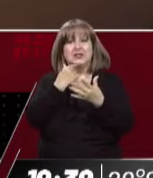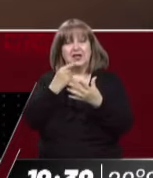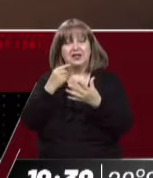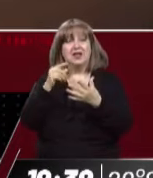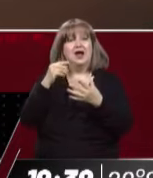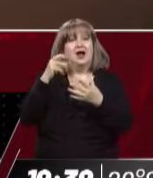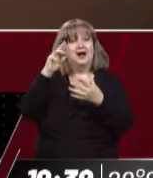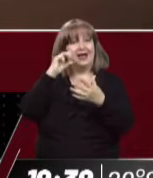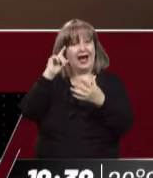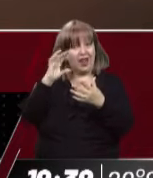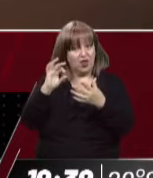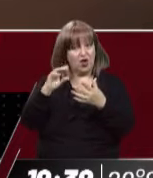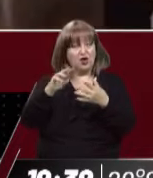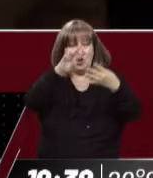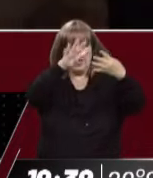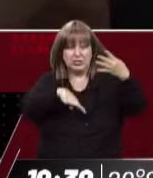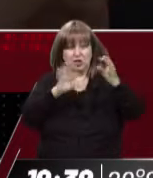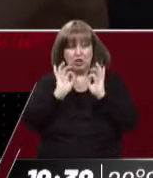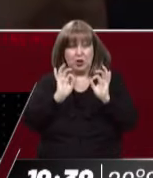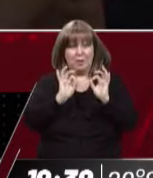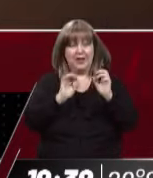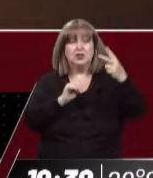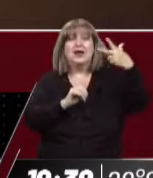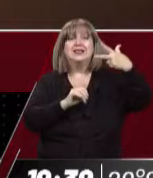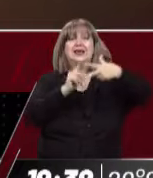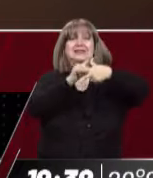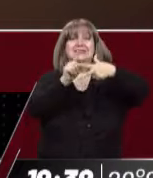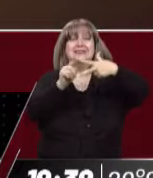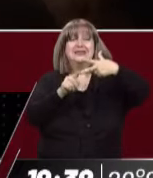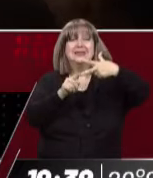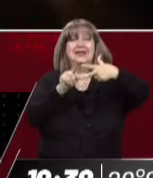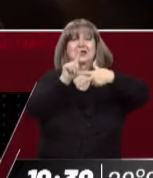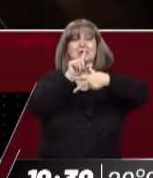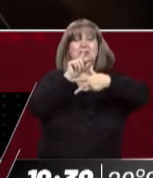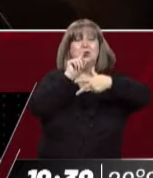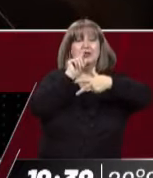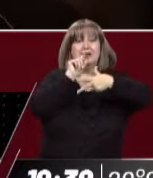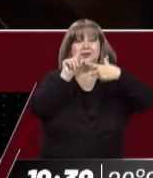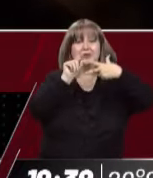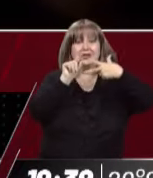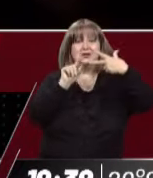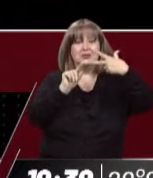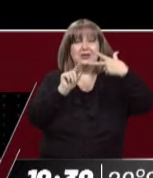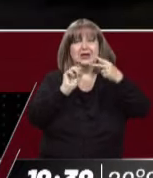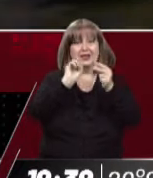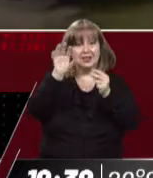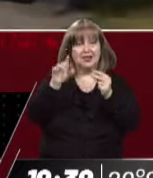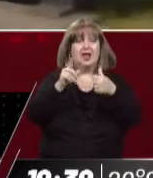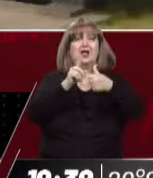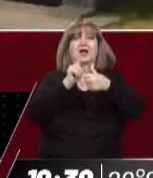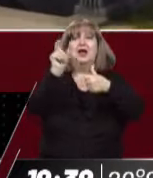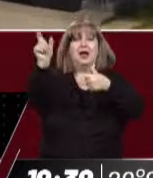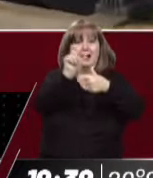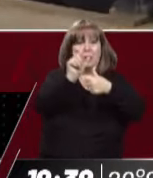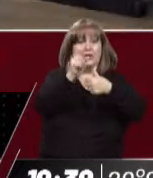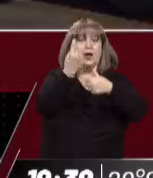y está en desacuerdo, o no lo leyó completo. Sí. Ahora, ¿te parece que le